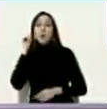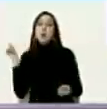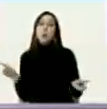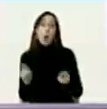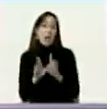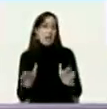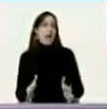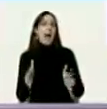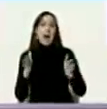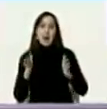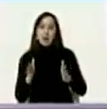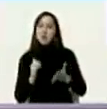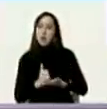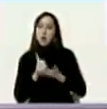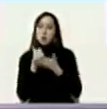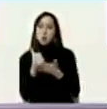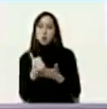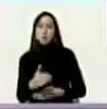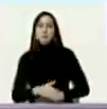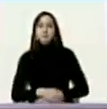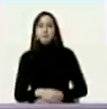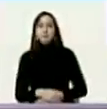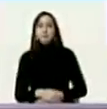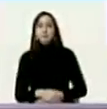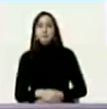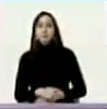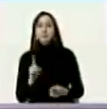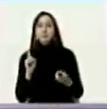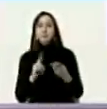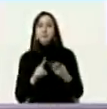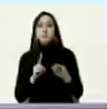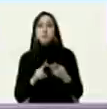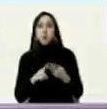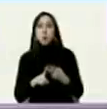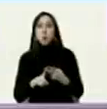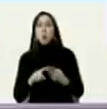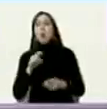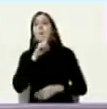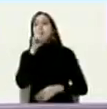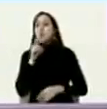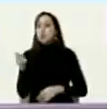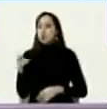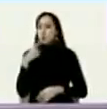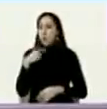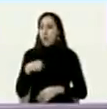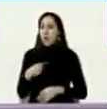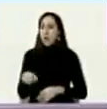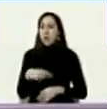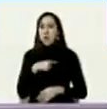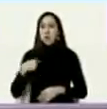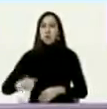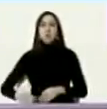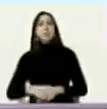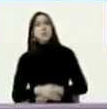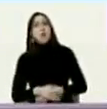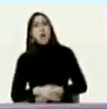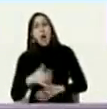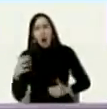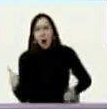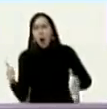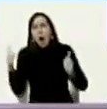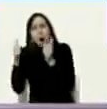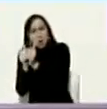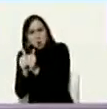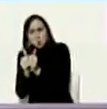nos ayuda en segundo lugar la segunda pregunta la colaboración con China ha sido